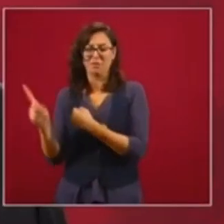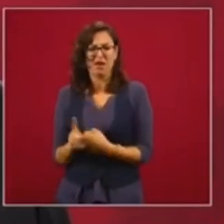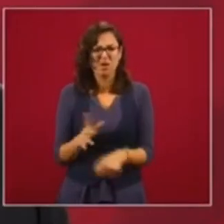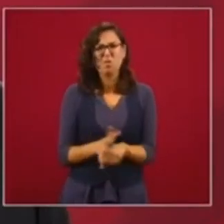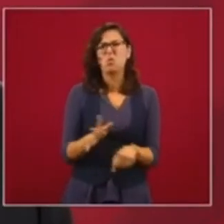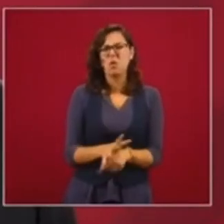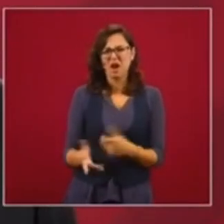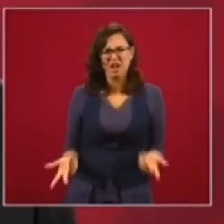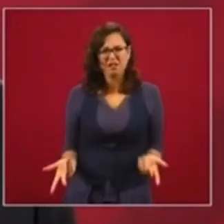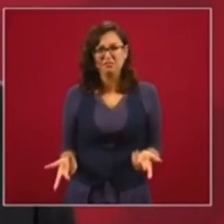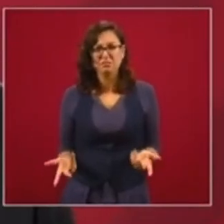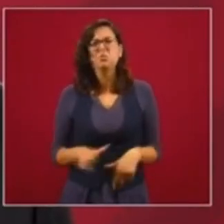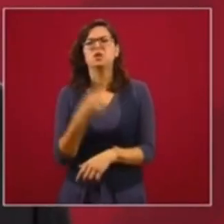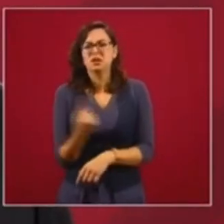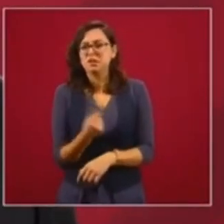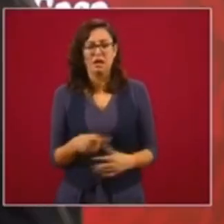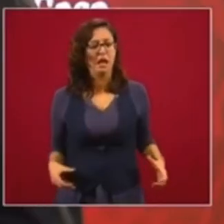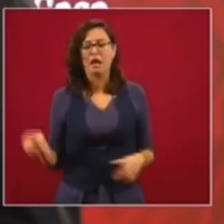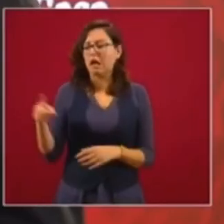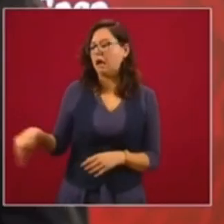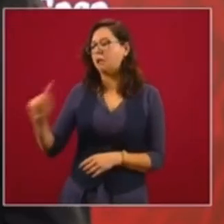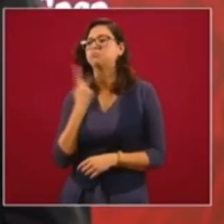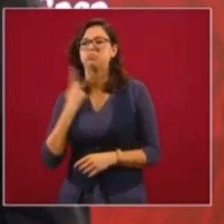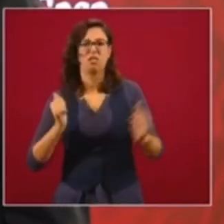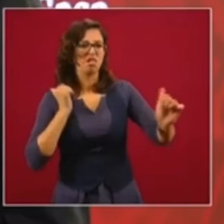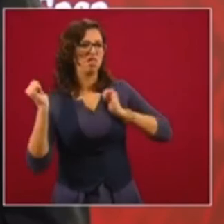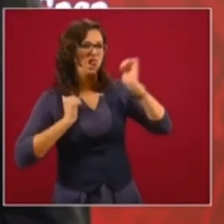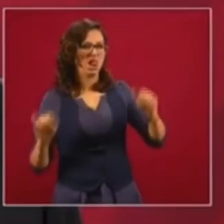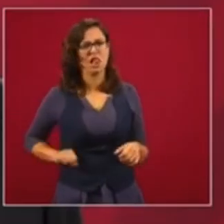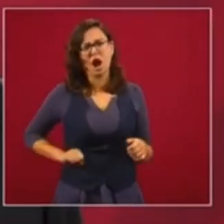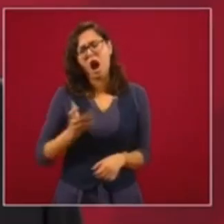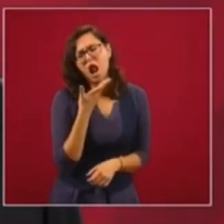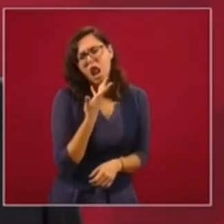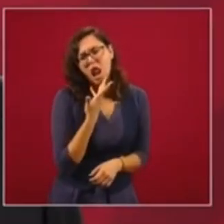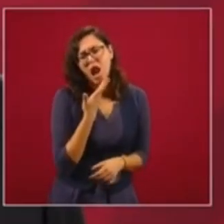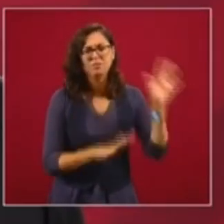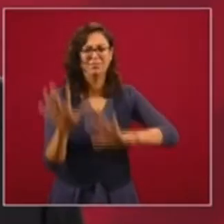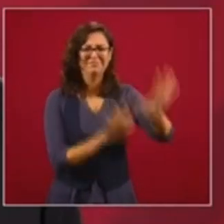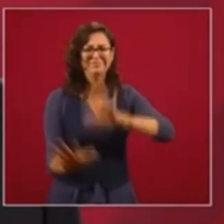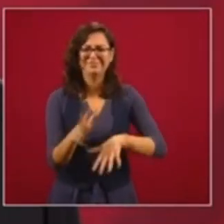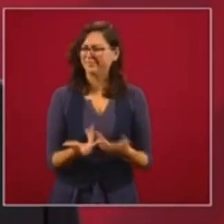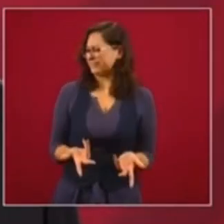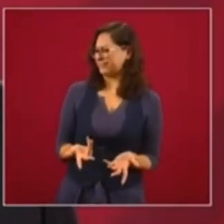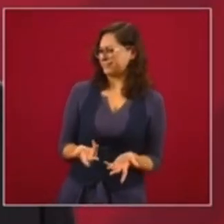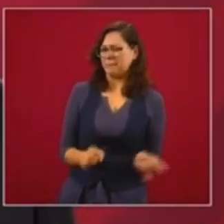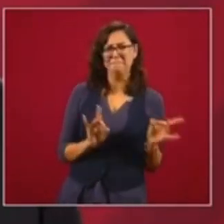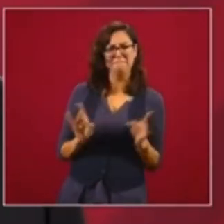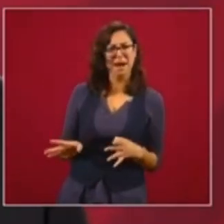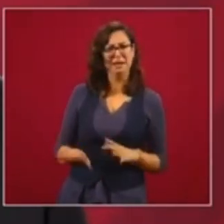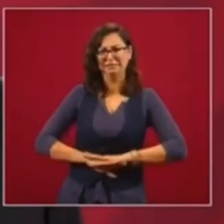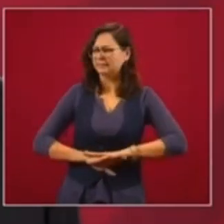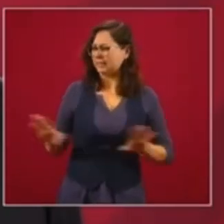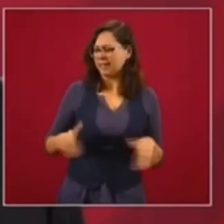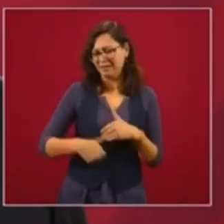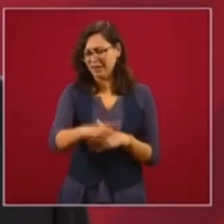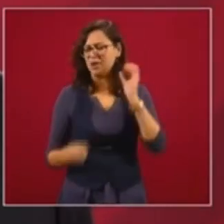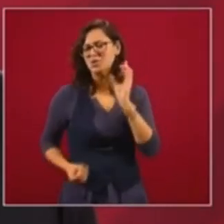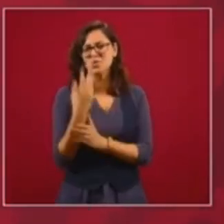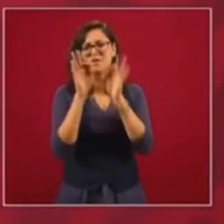todo por los intereses personales, por intereses partidistas. Como que ya no. Es el tiempo.